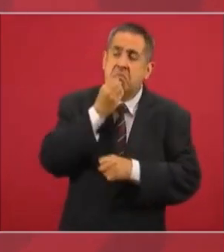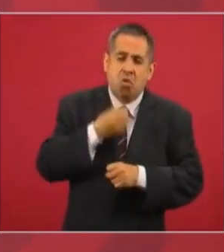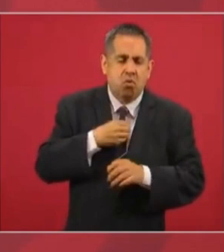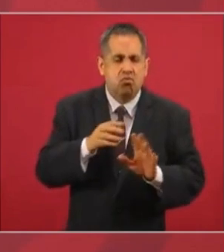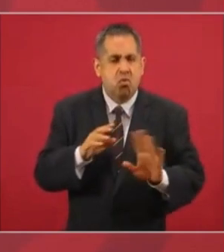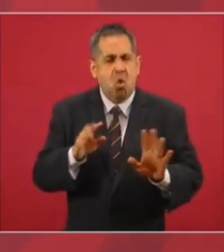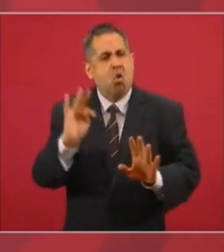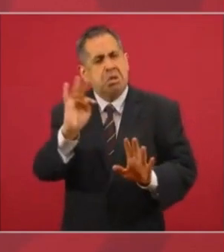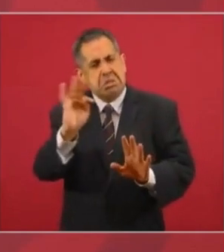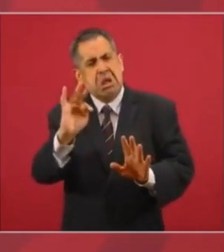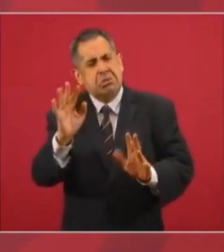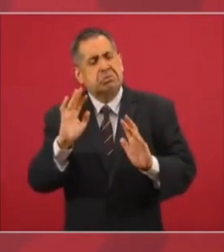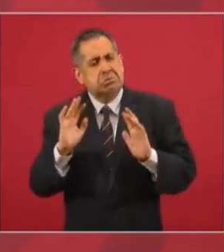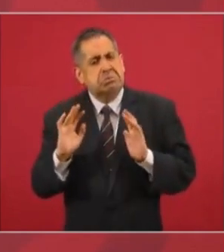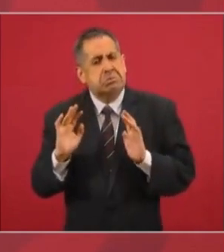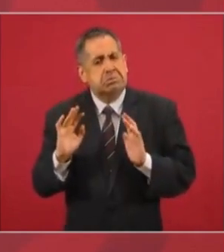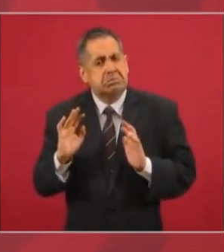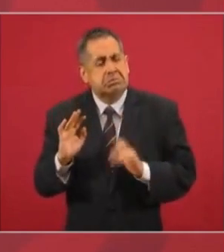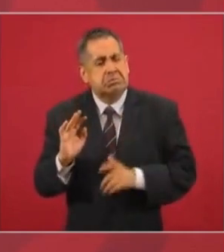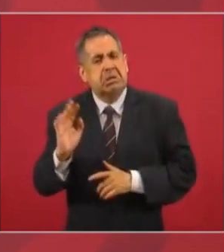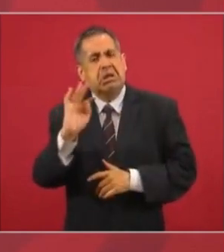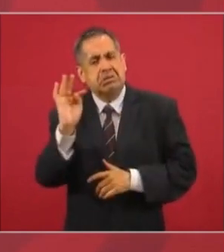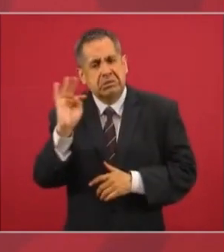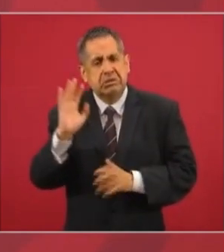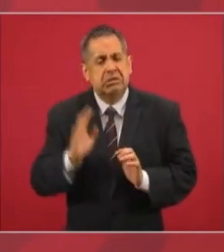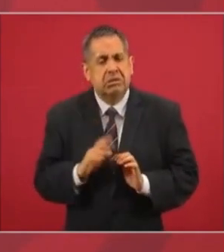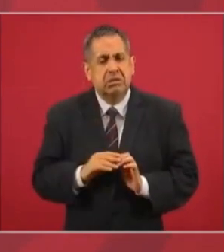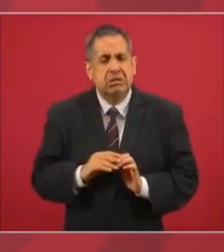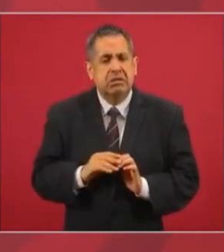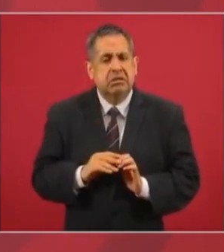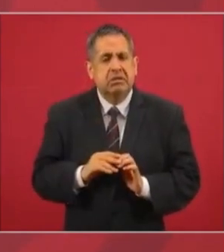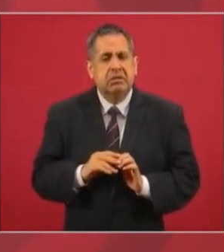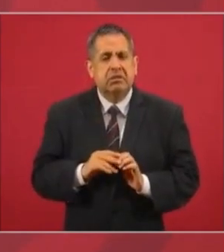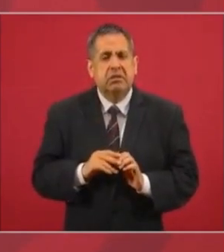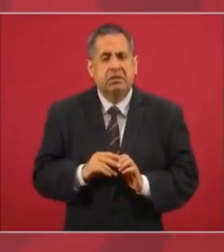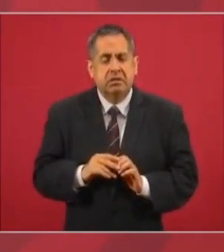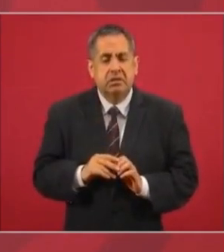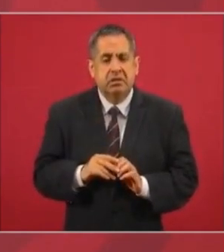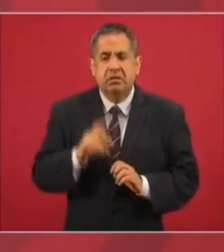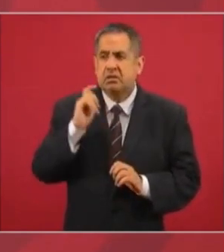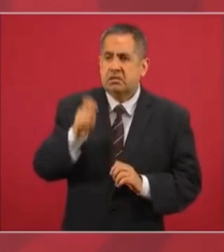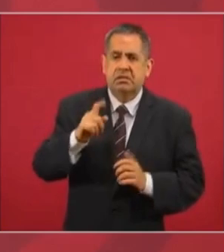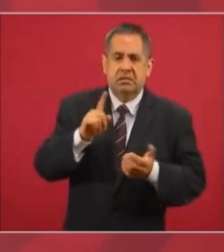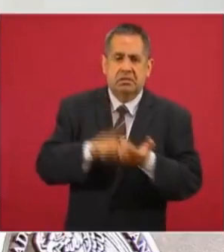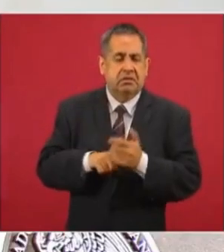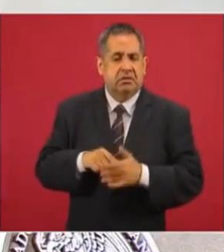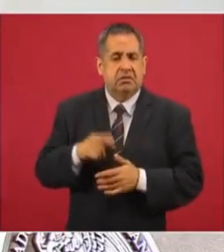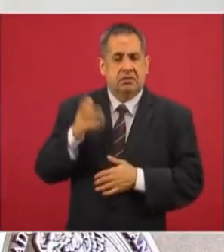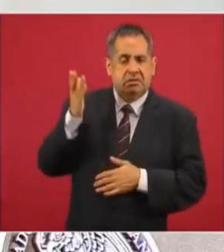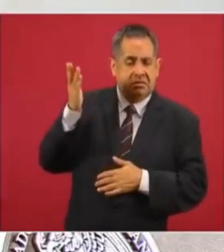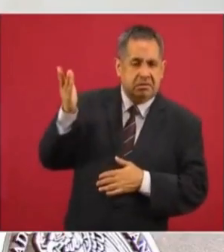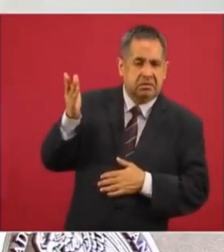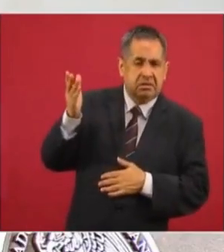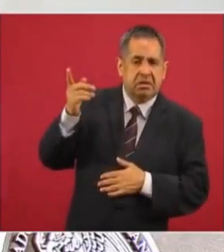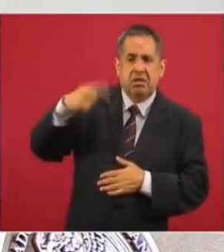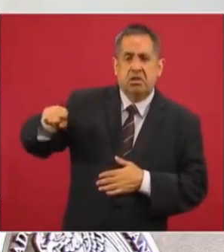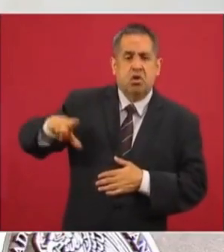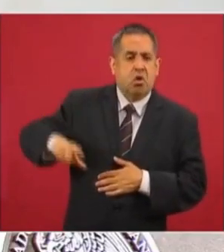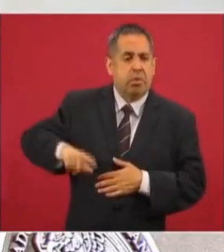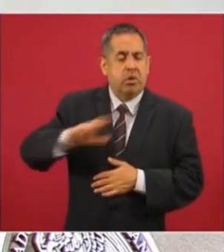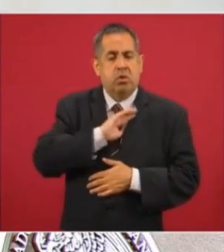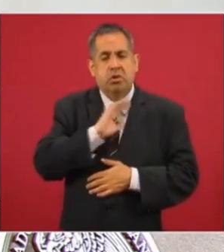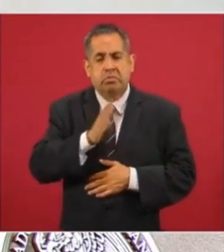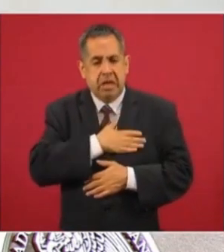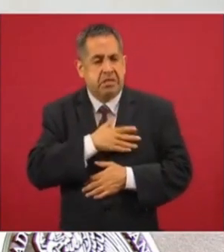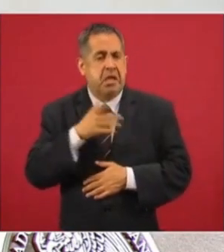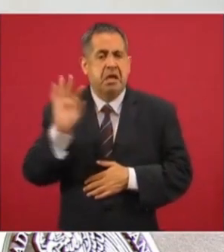haya de parte del Gobierno español,